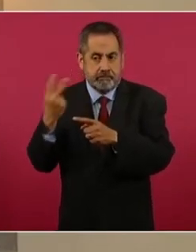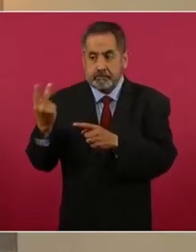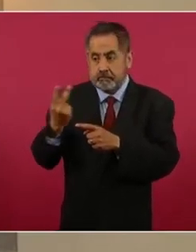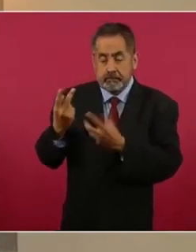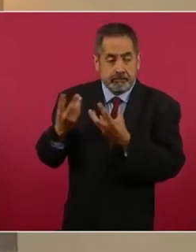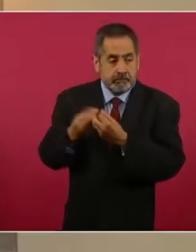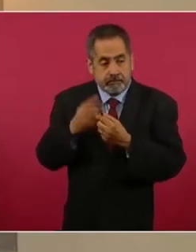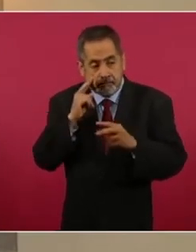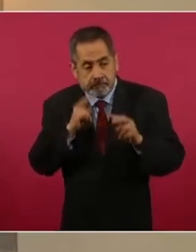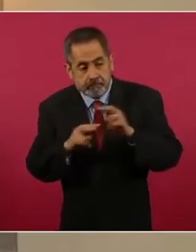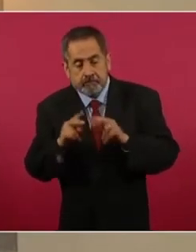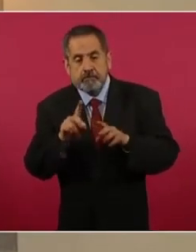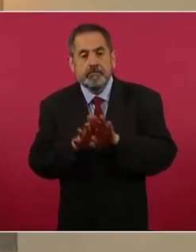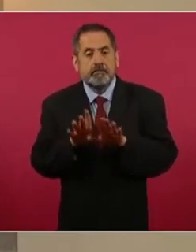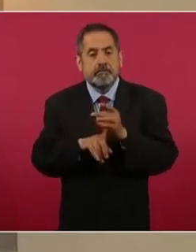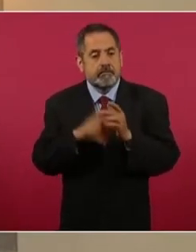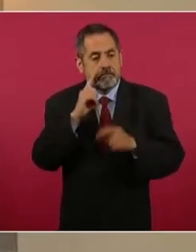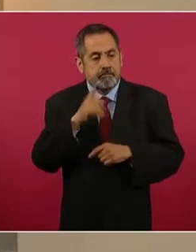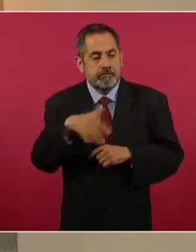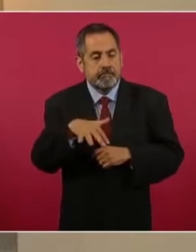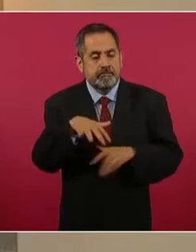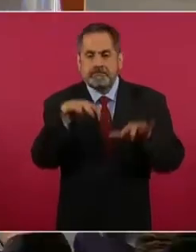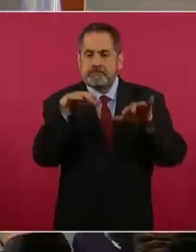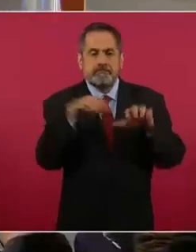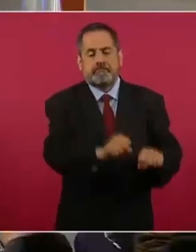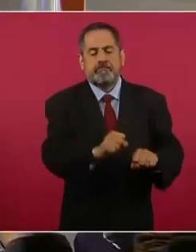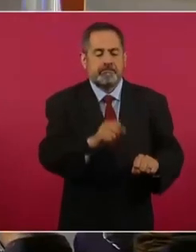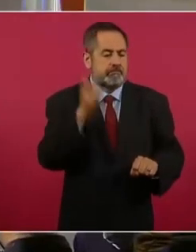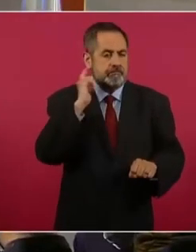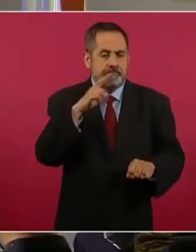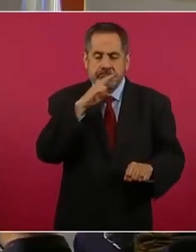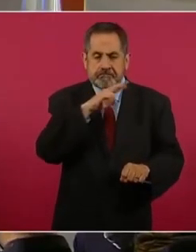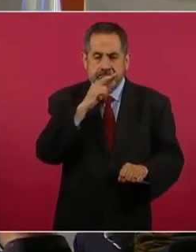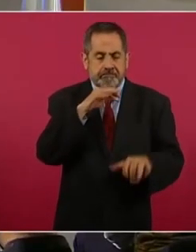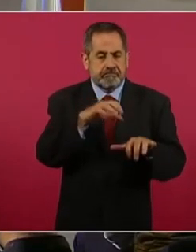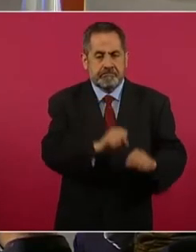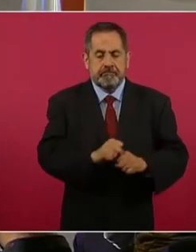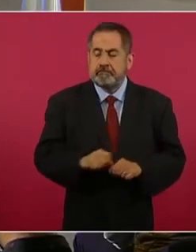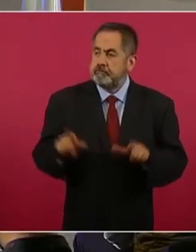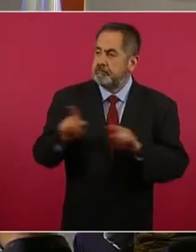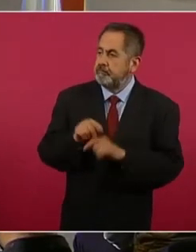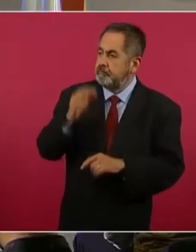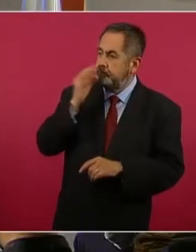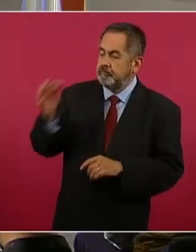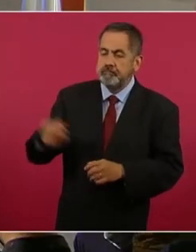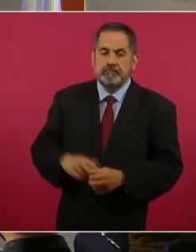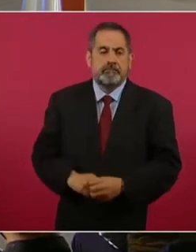poder detenerlos lo antes posible. ¿Sería cuánto, señor presidente?